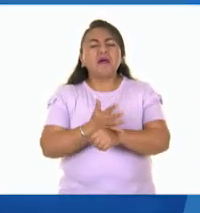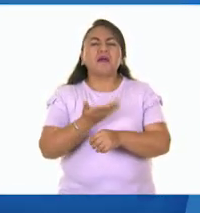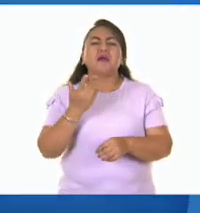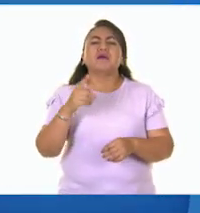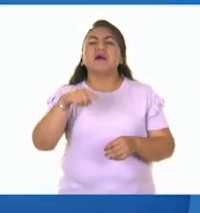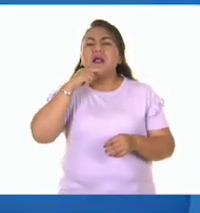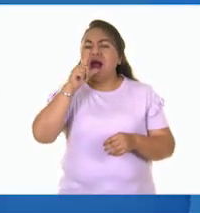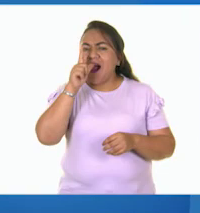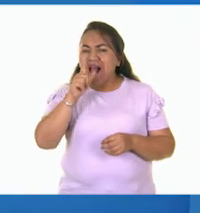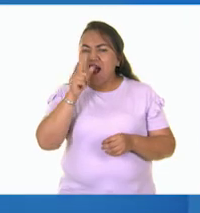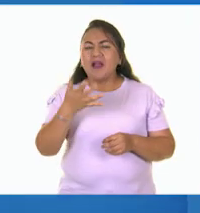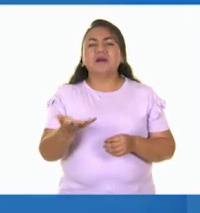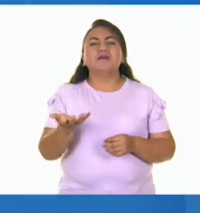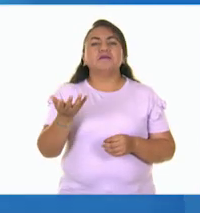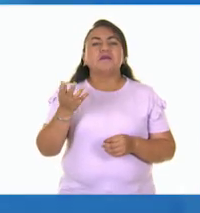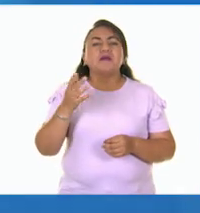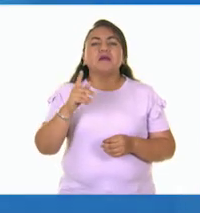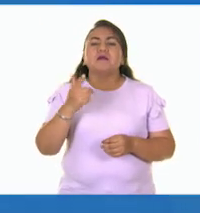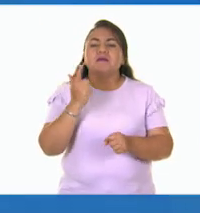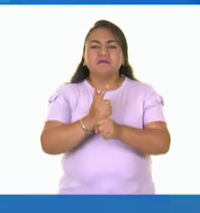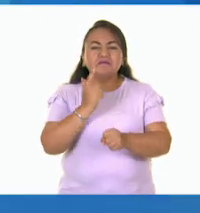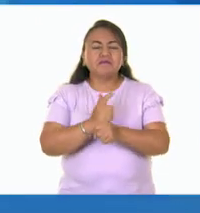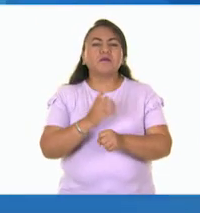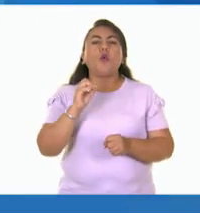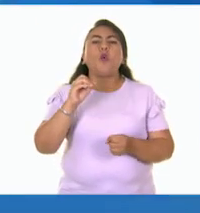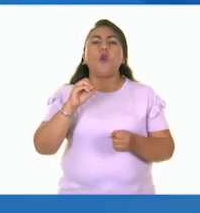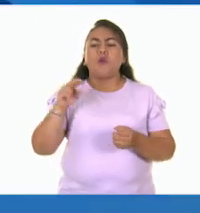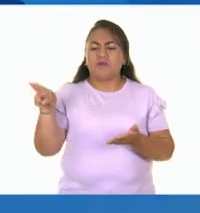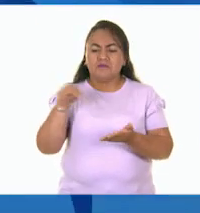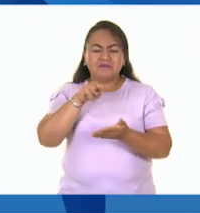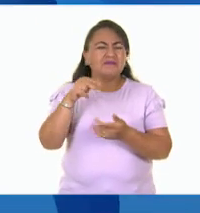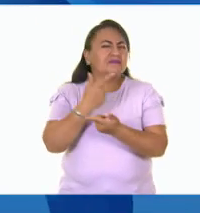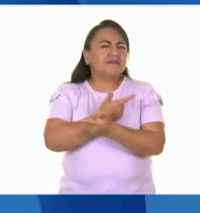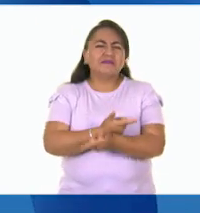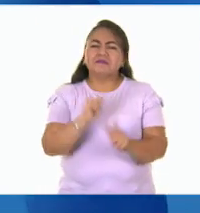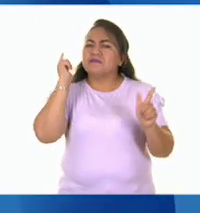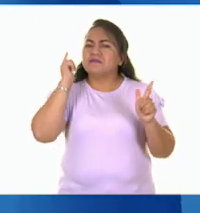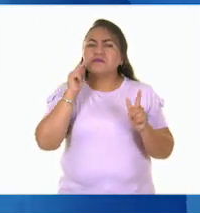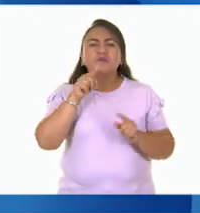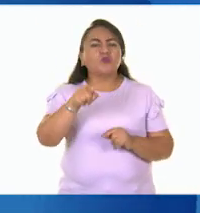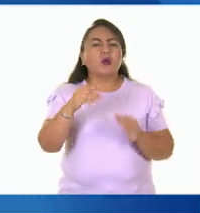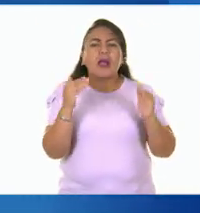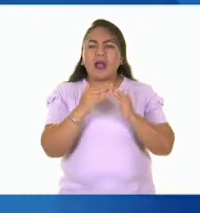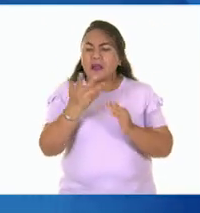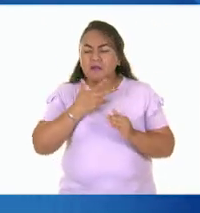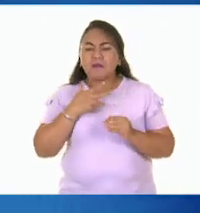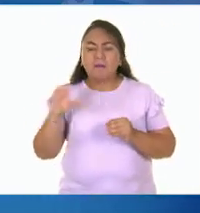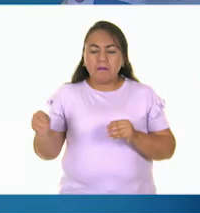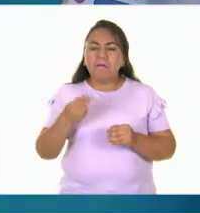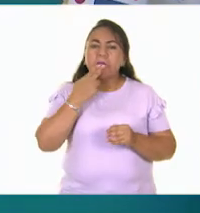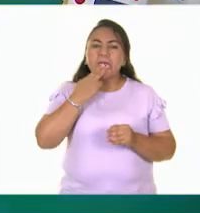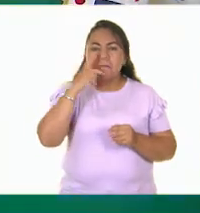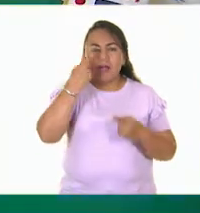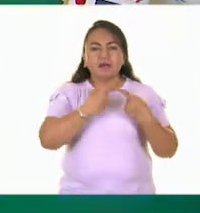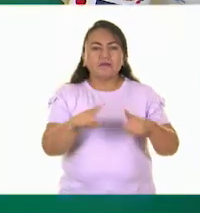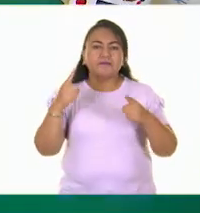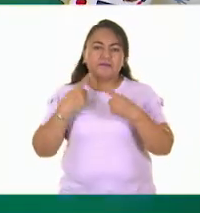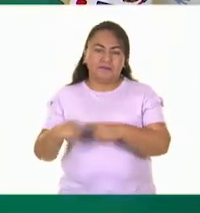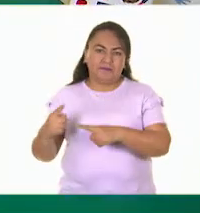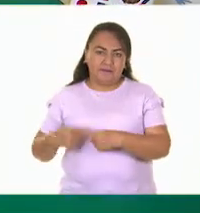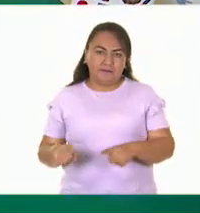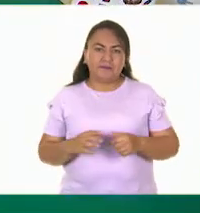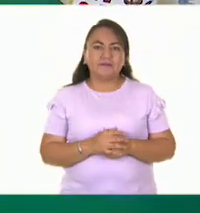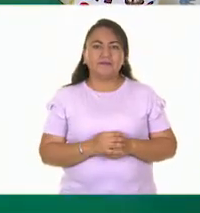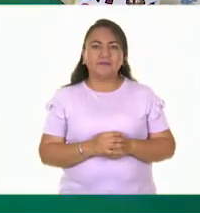crayones, gises. Pintura acrílica también, ¿verdad? Claro que sí. Cualquier material que tengamos en casa y que nos pueda ayudar para hacer esta